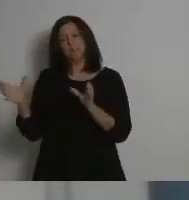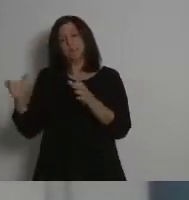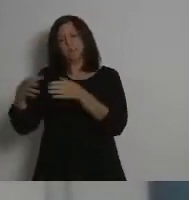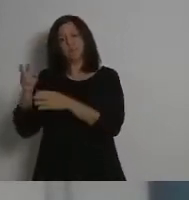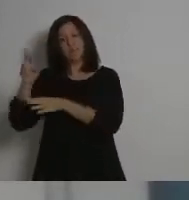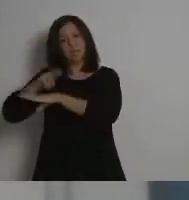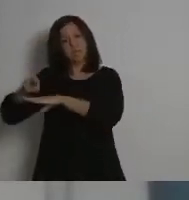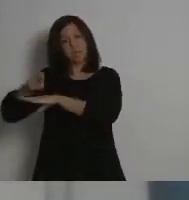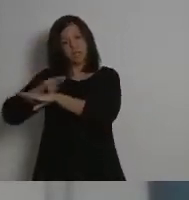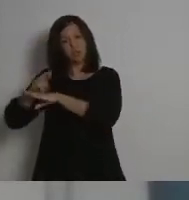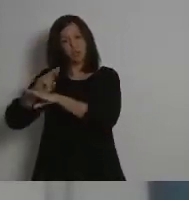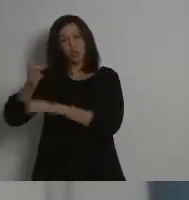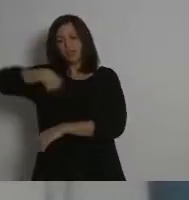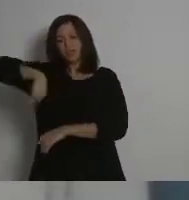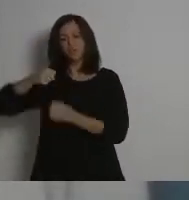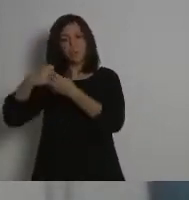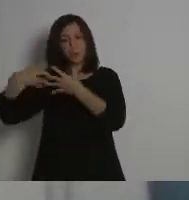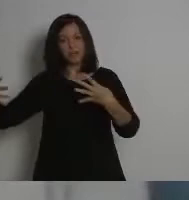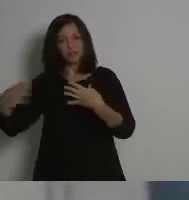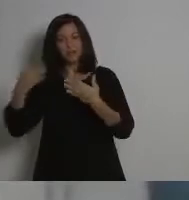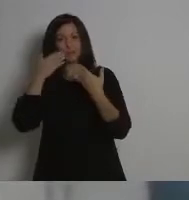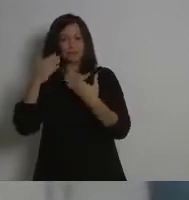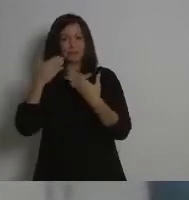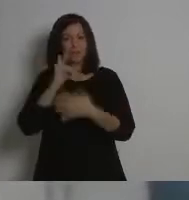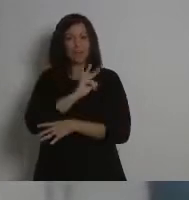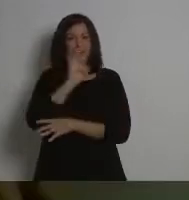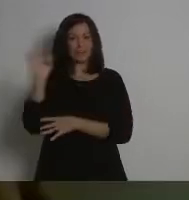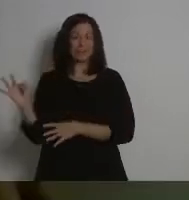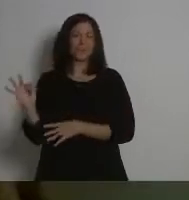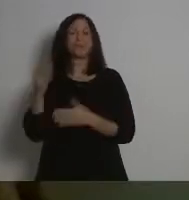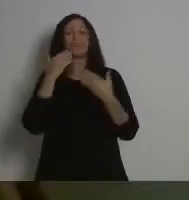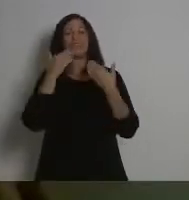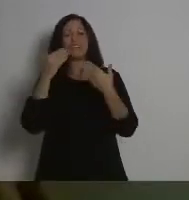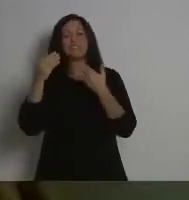Energía. Muchas gracias. Asumta, con volvides. Gracias.